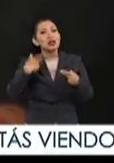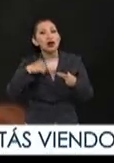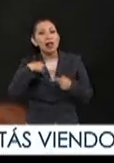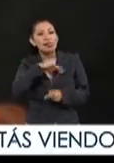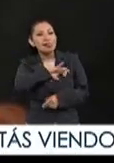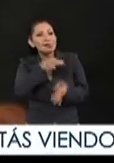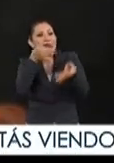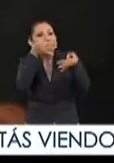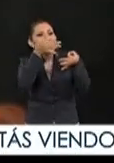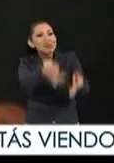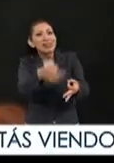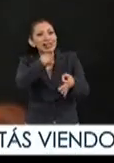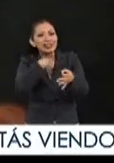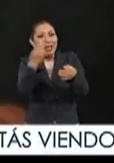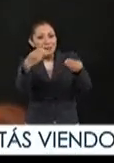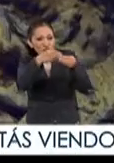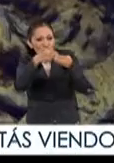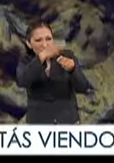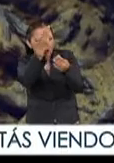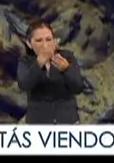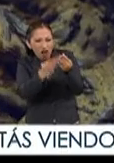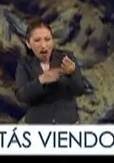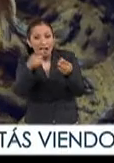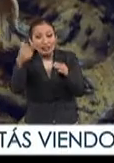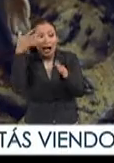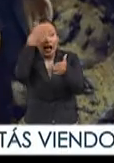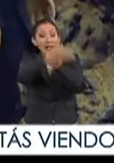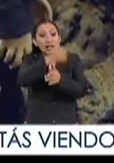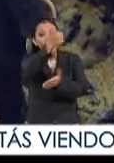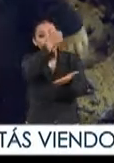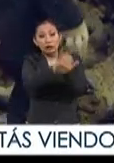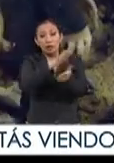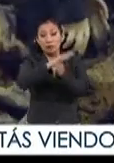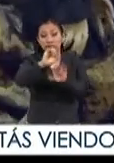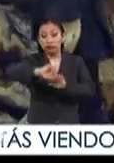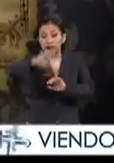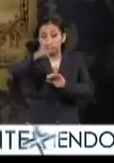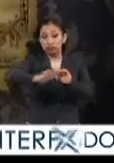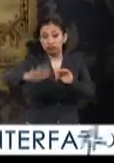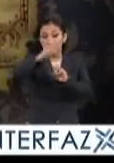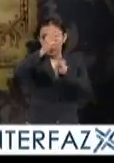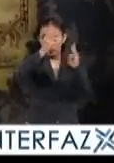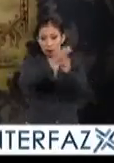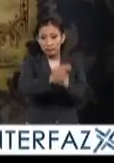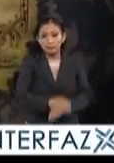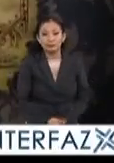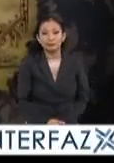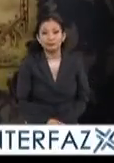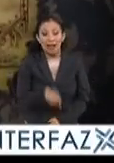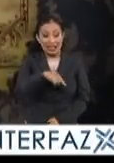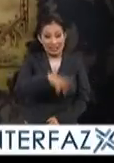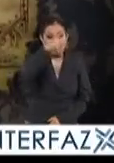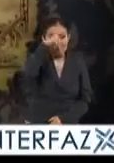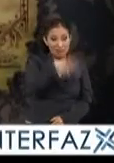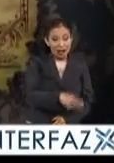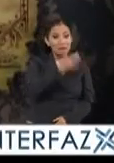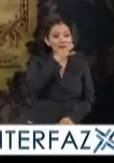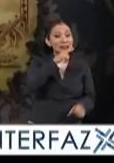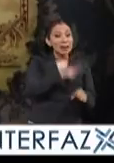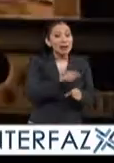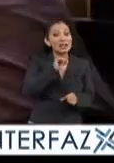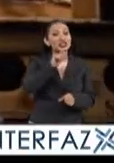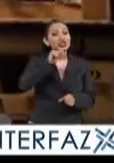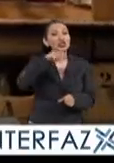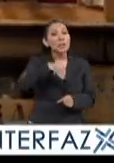apasionadas de la animación se llevan a cabo en algunas de las ciudades más importantes del mundo en México el festival